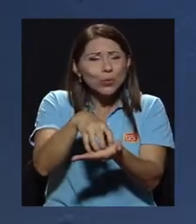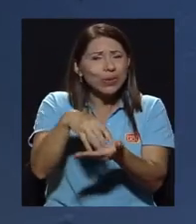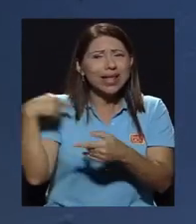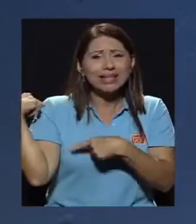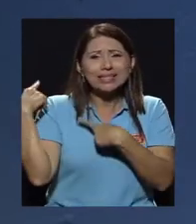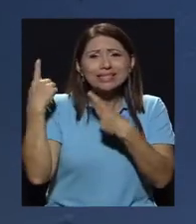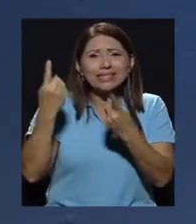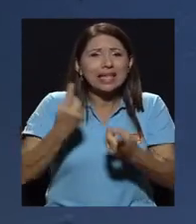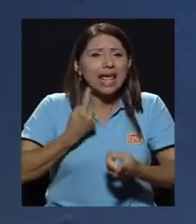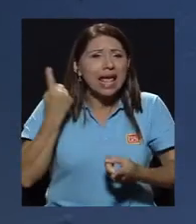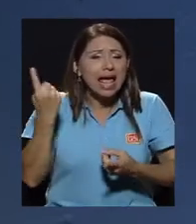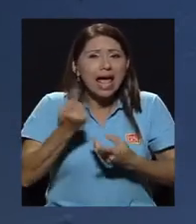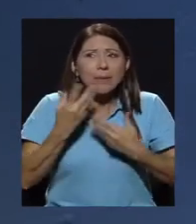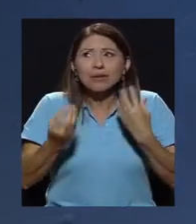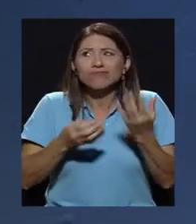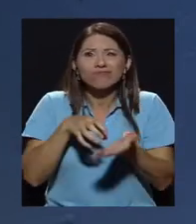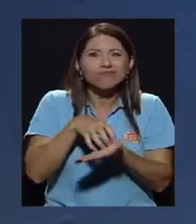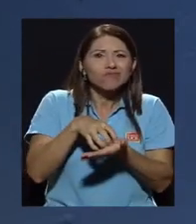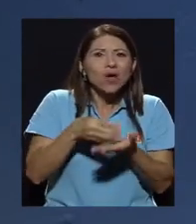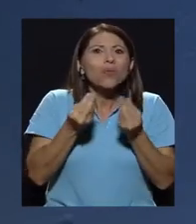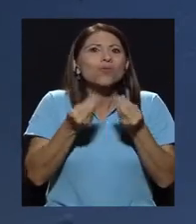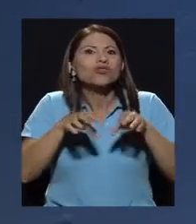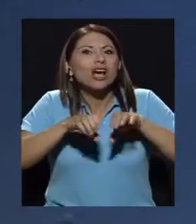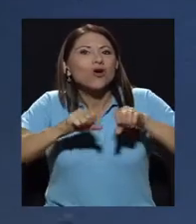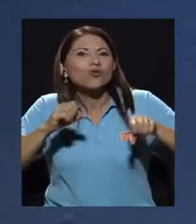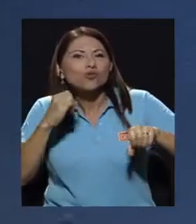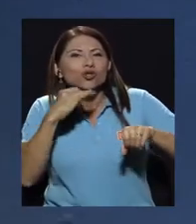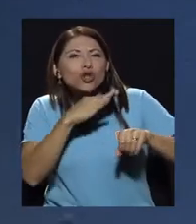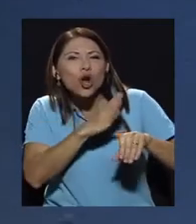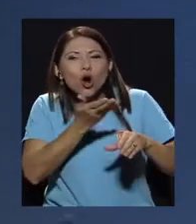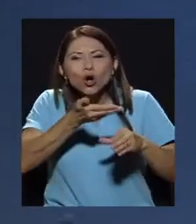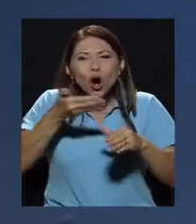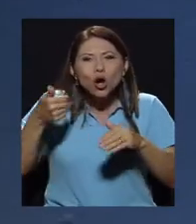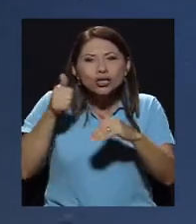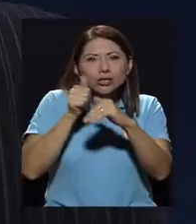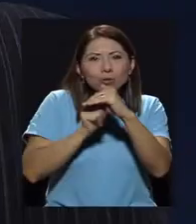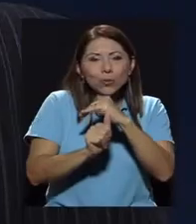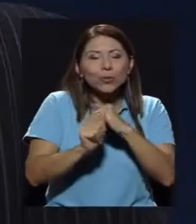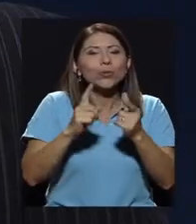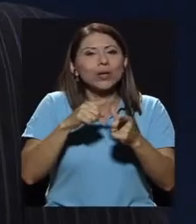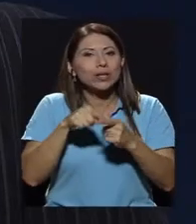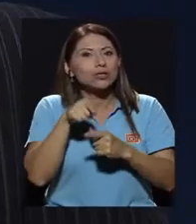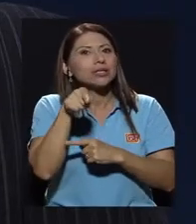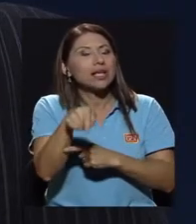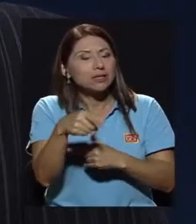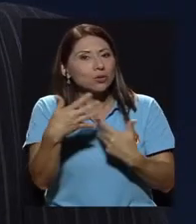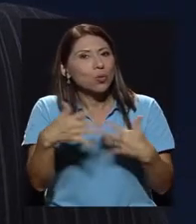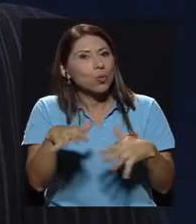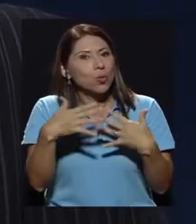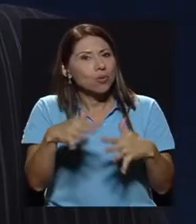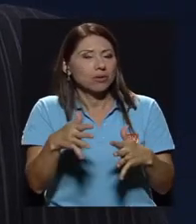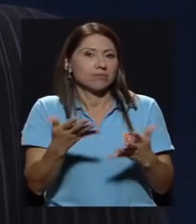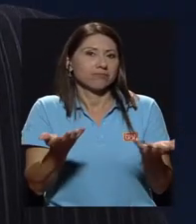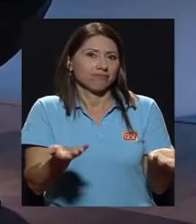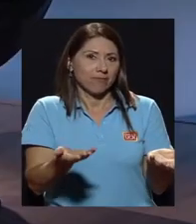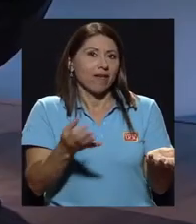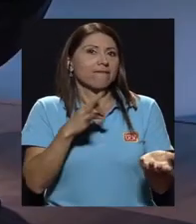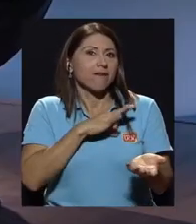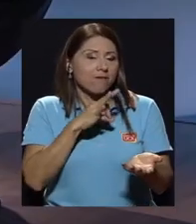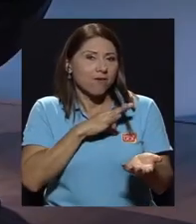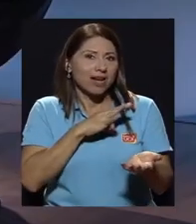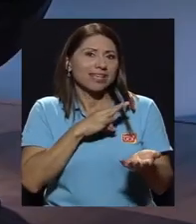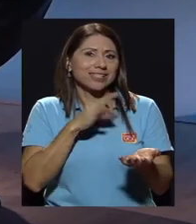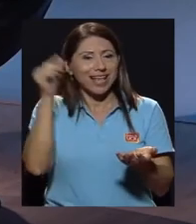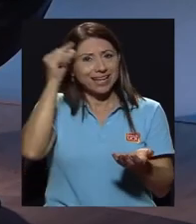hemos tenido en nuestros gobiernos, ver que viene manchada de corrupción, de cosas ocultas, y eso, precisamente, favorece mucho al Estado de